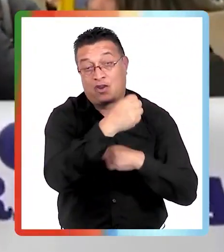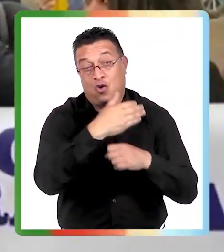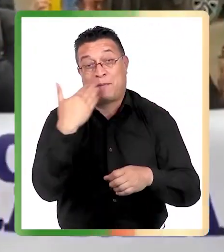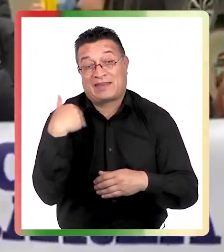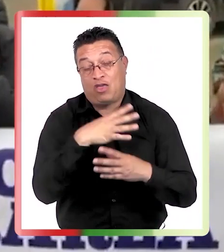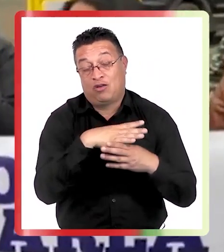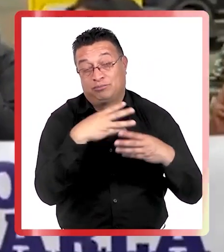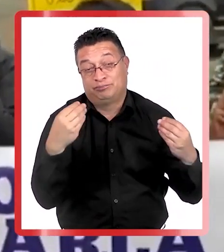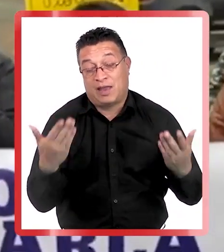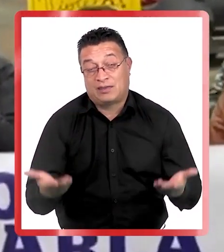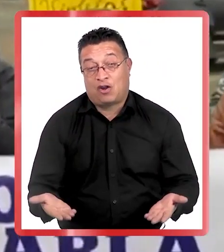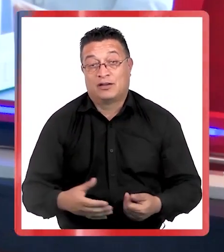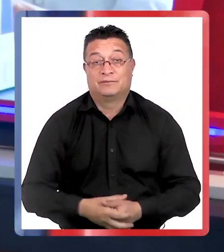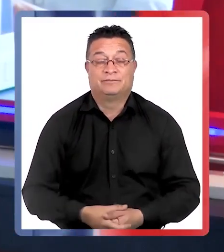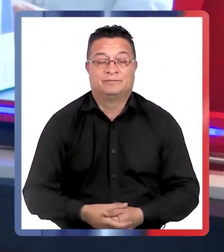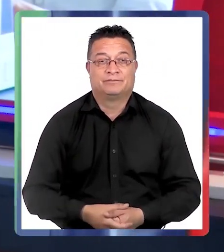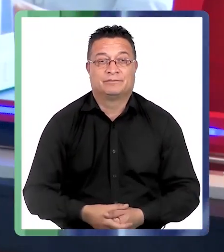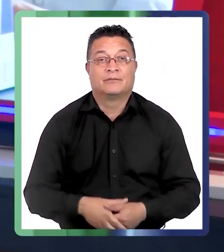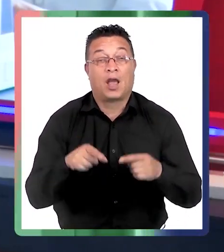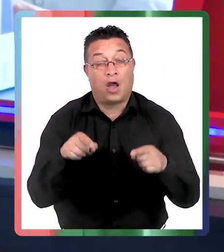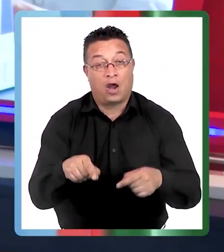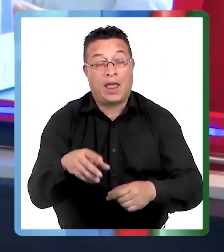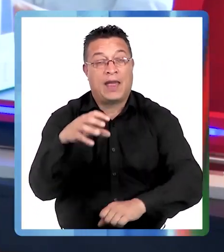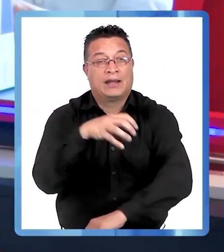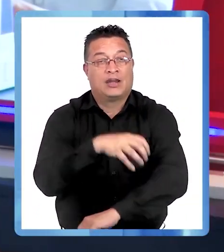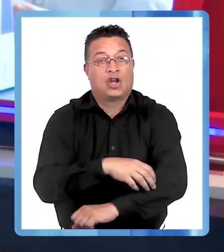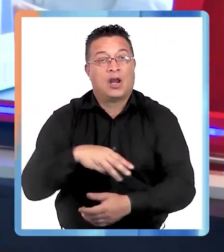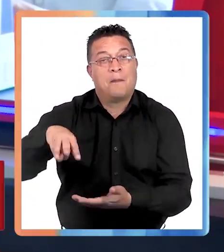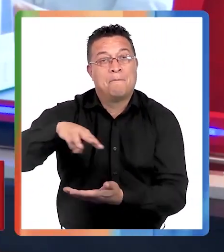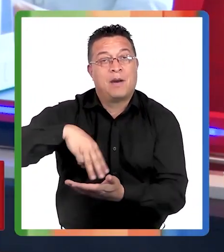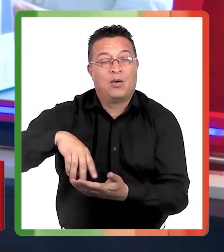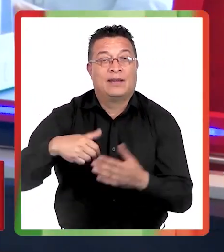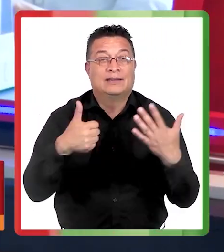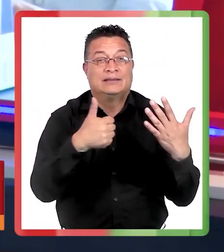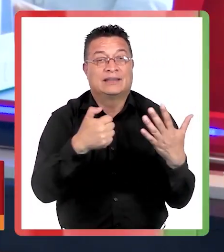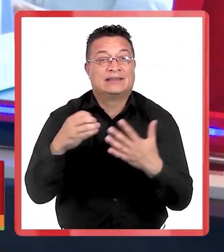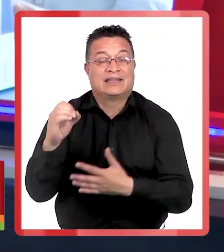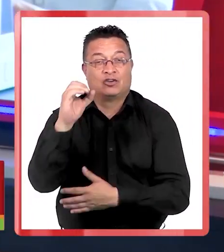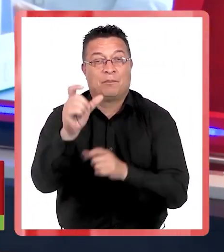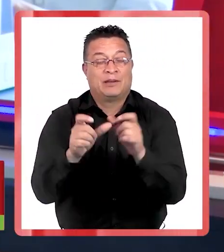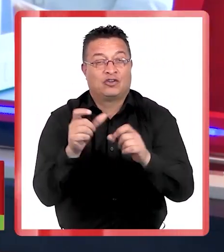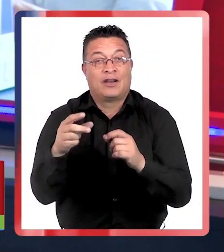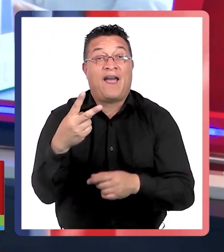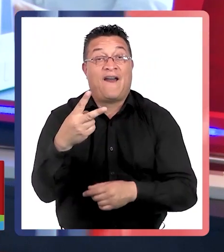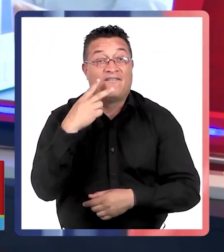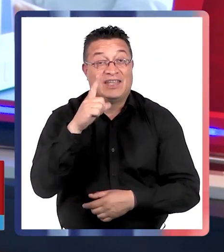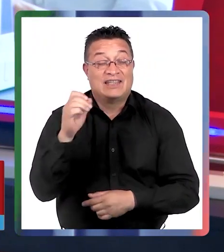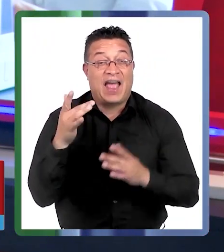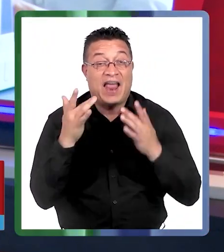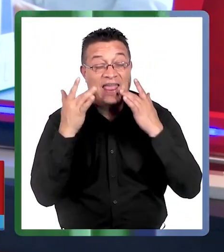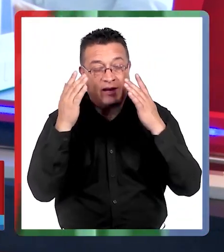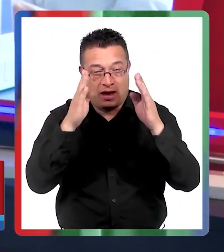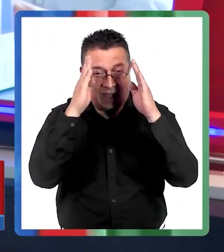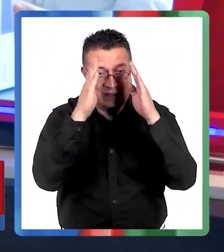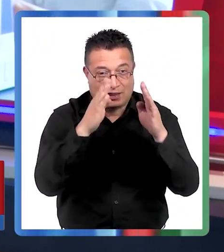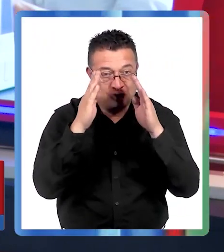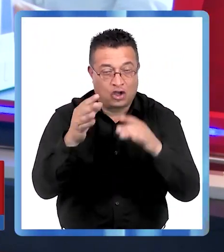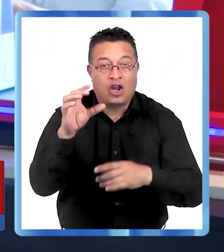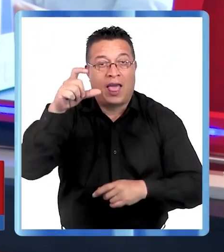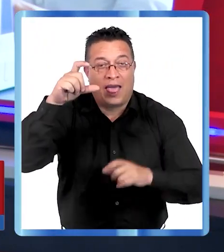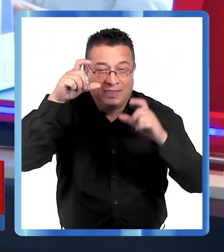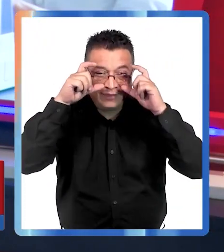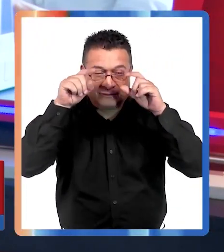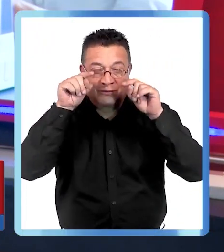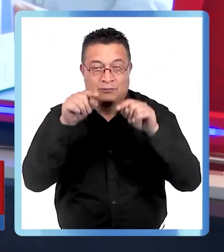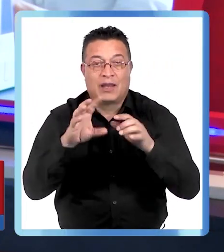pasado. Nos vamos a la región del Maule. 600 pacientes de la comuna de Villa Alegre recibieron atención oftalmológica